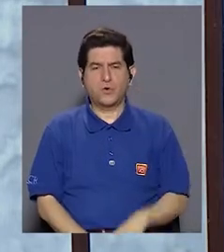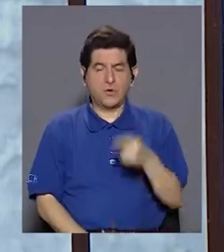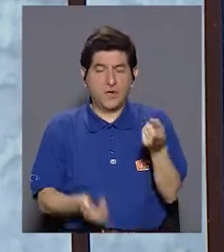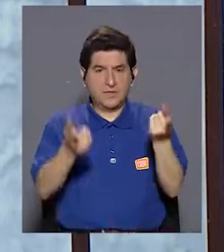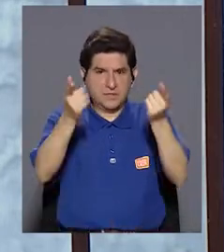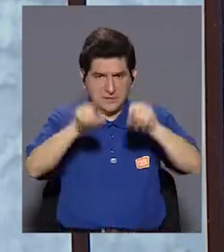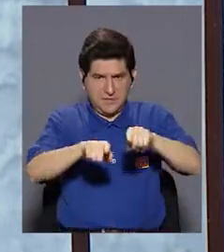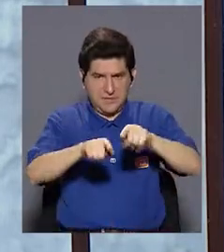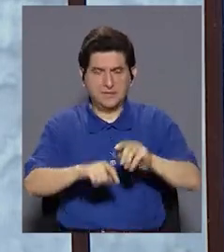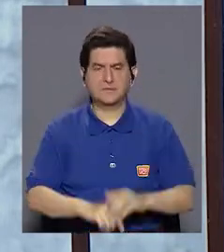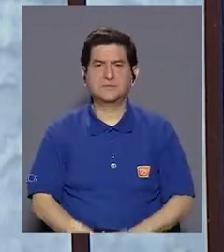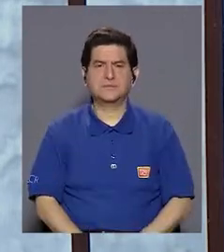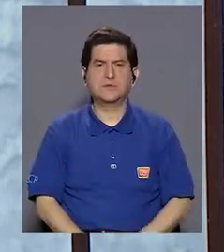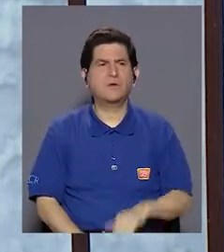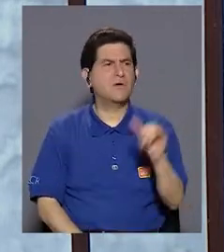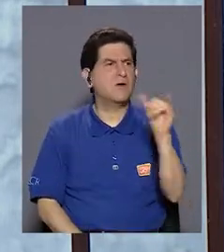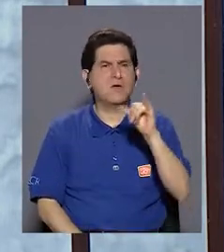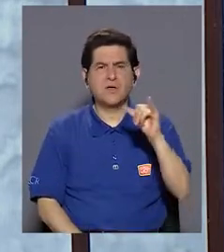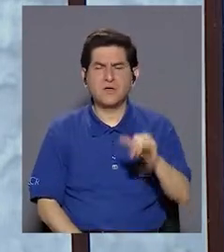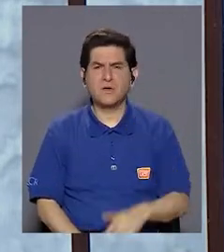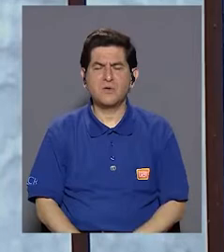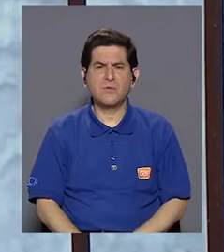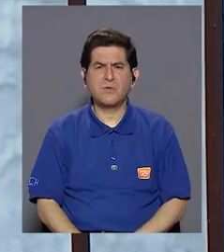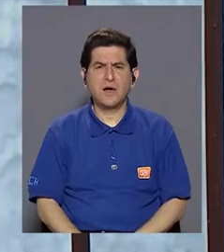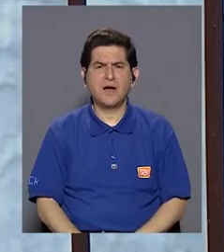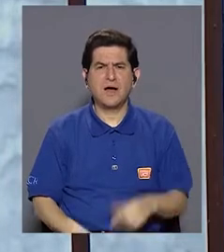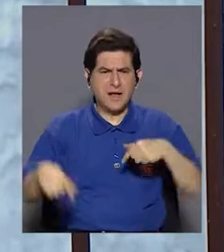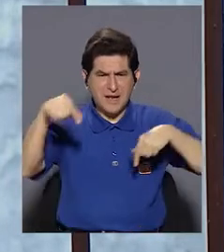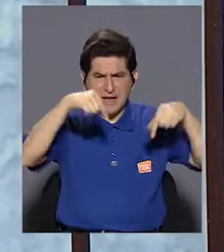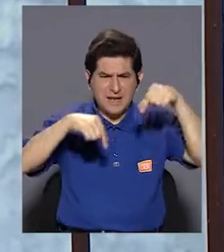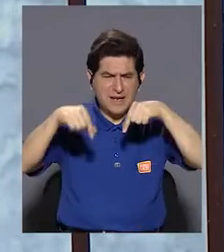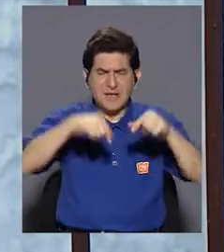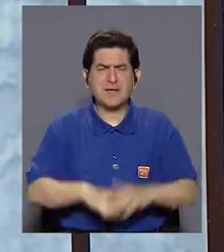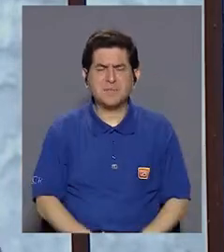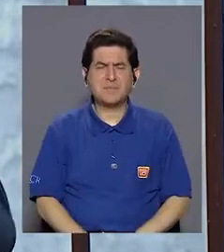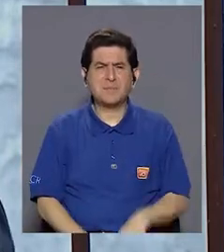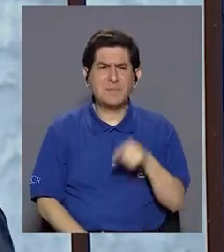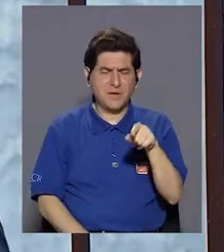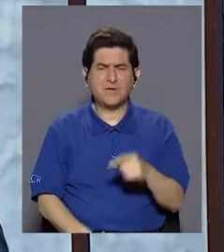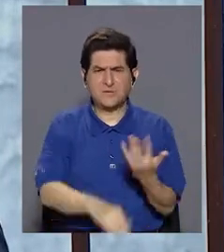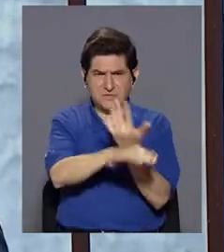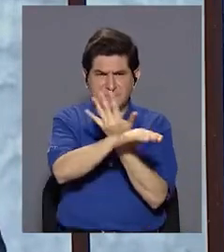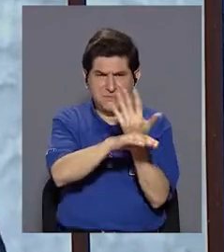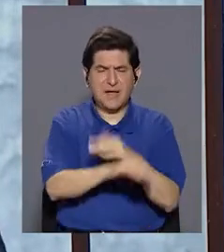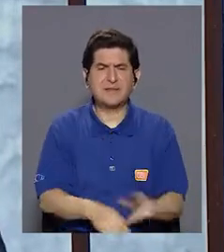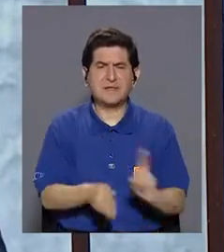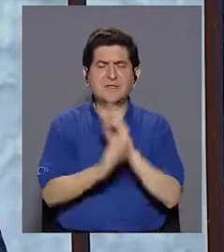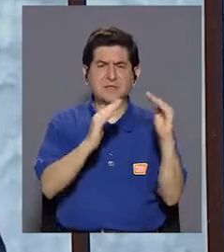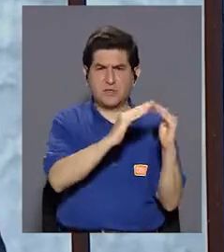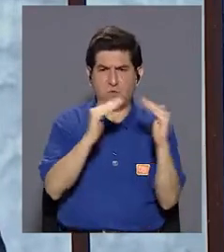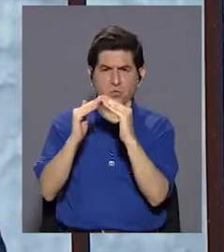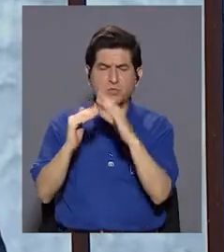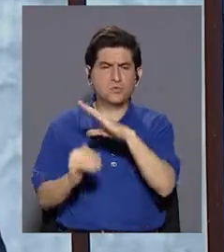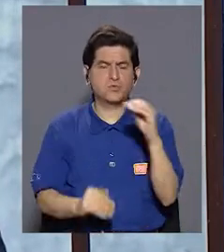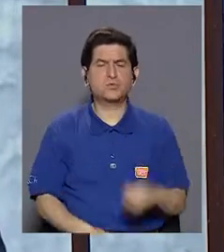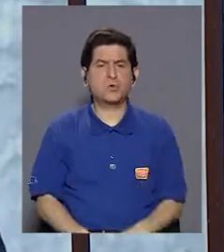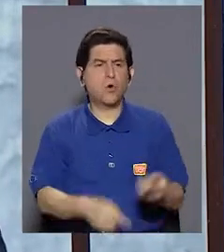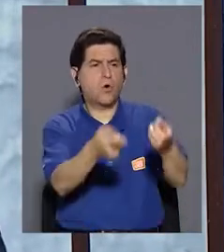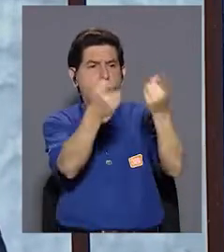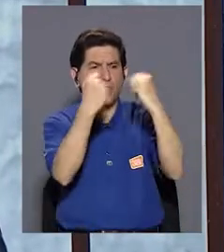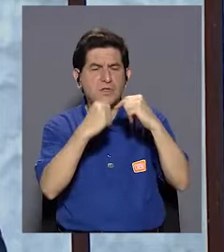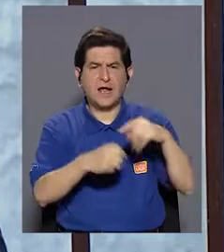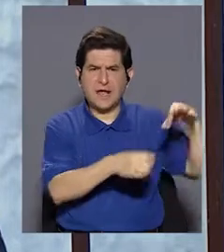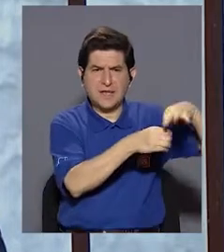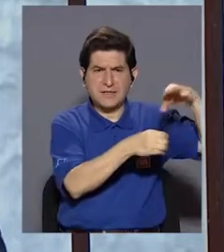conoce como cloro, tenemos lo que son plaguicidas de uso doméstico, plaguicidas que trasladamos de los